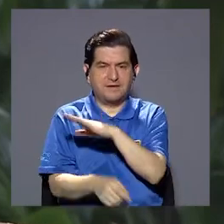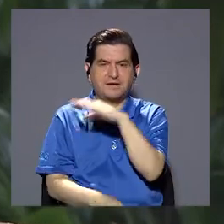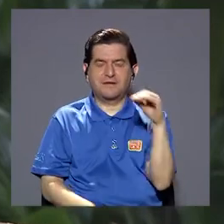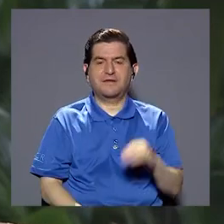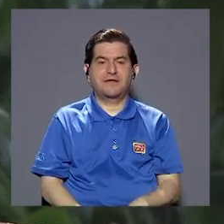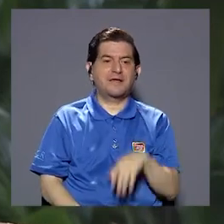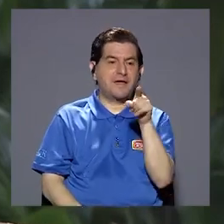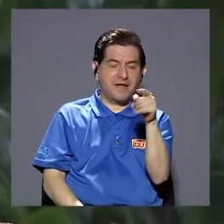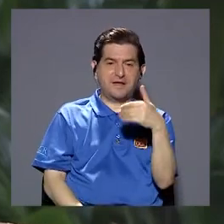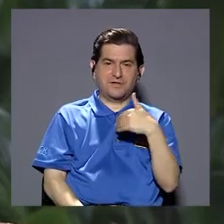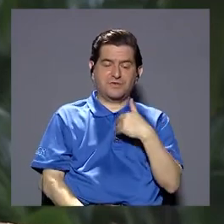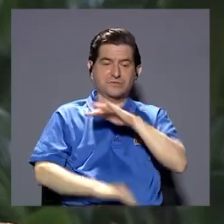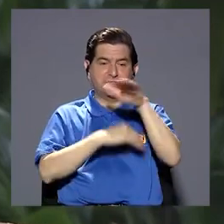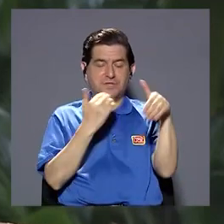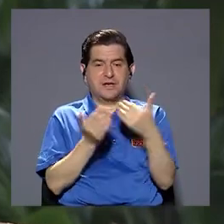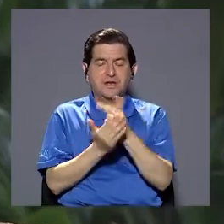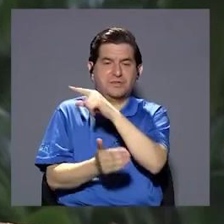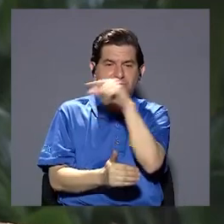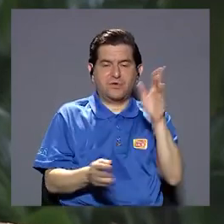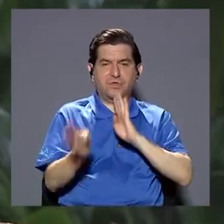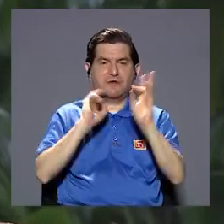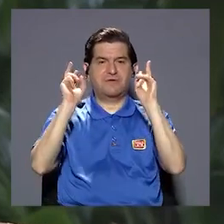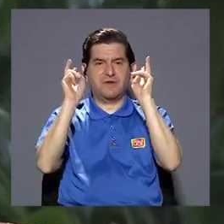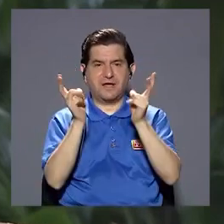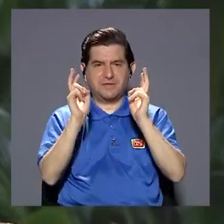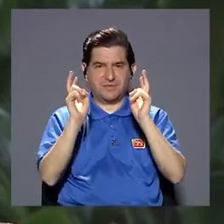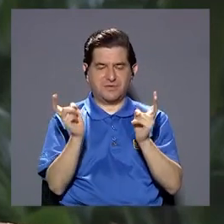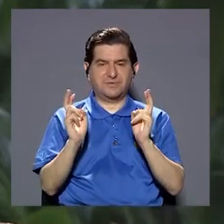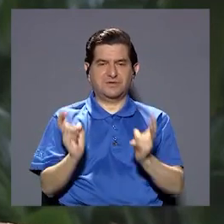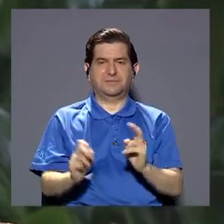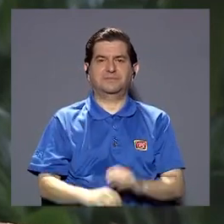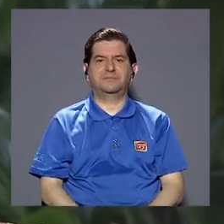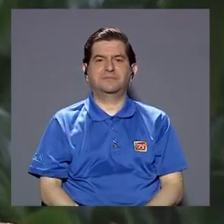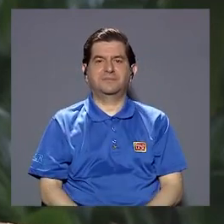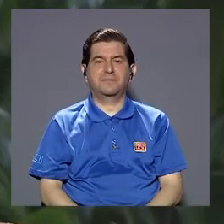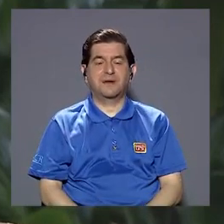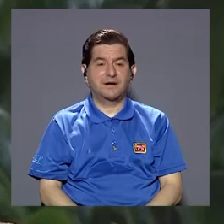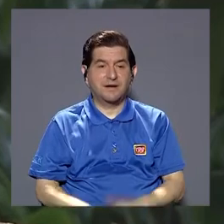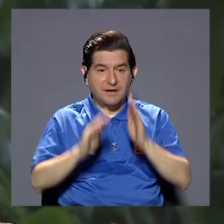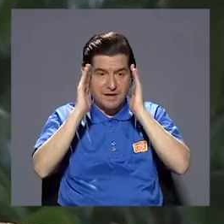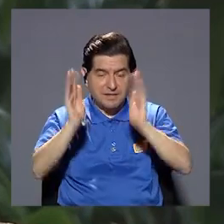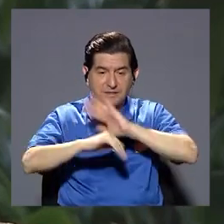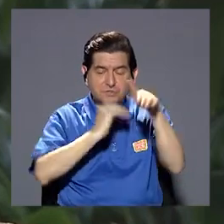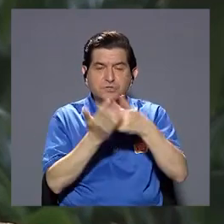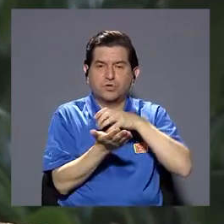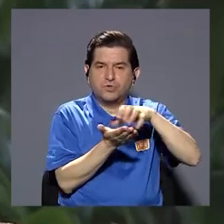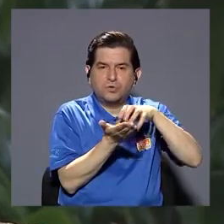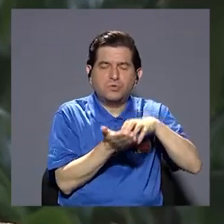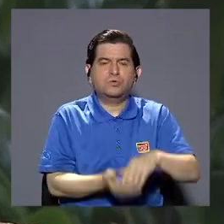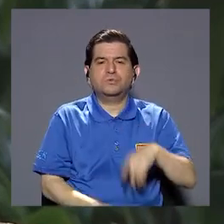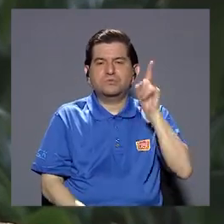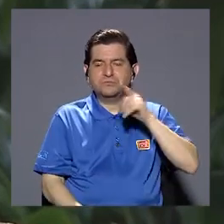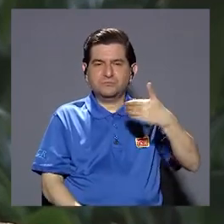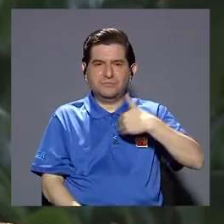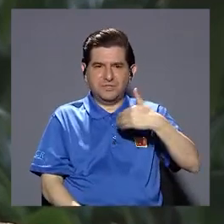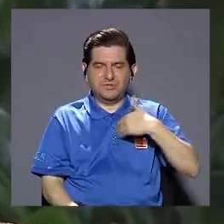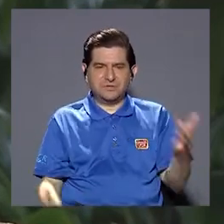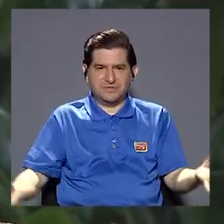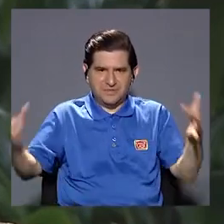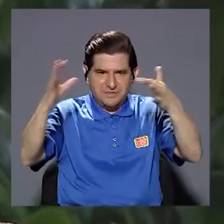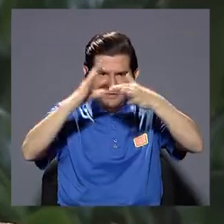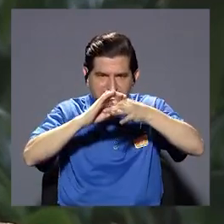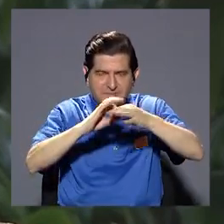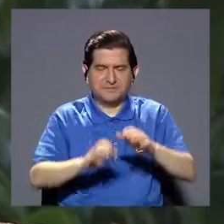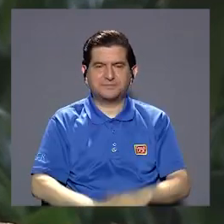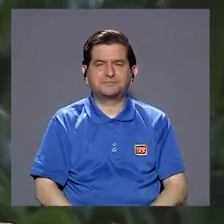no existía este espacio dedicado solo para ellos donde todos los profesionales asisten y donde ellos se llevan todas las